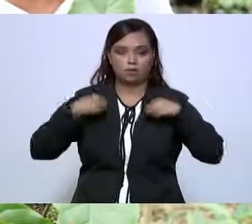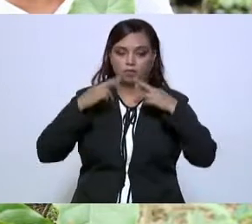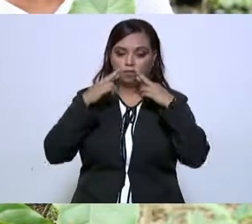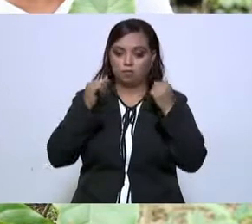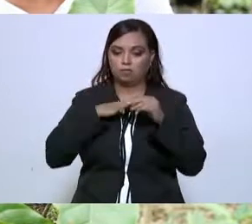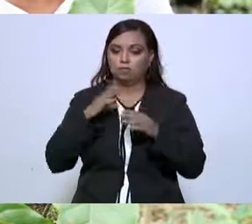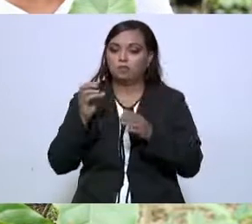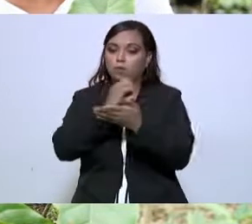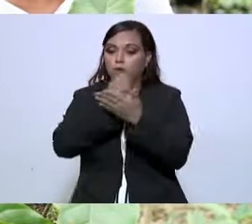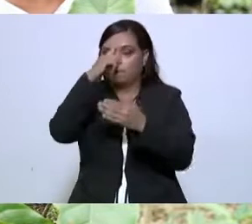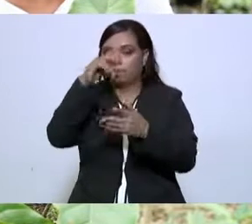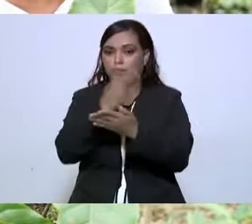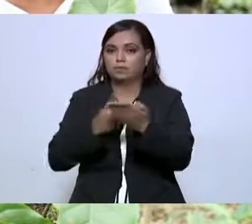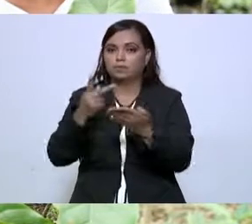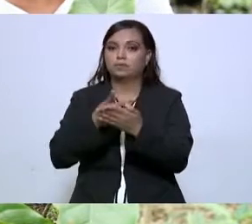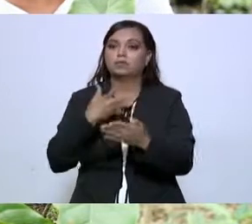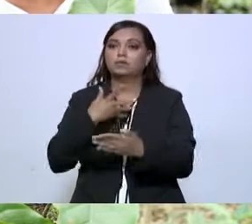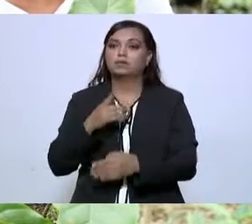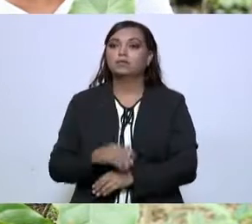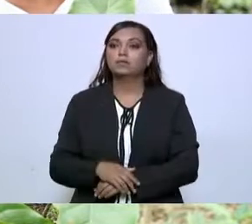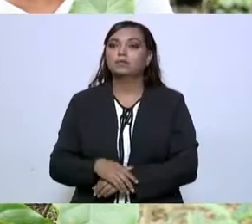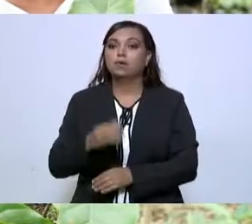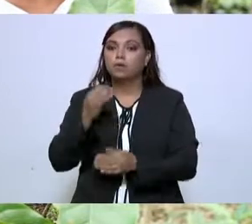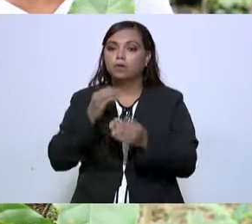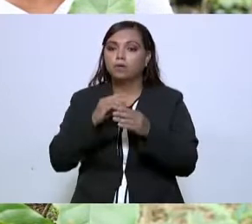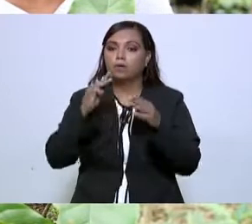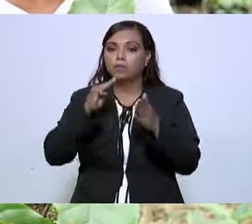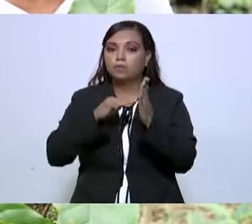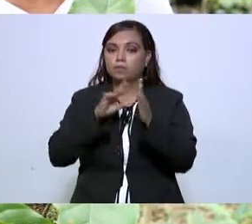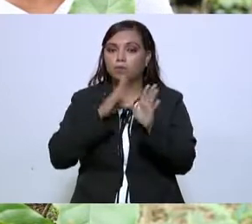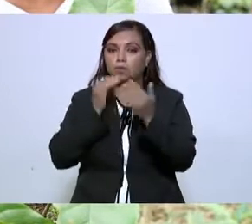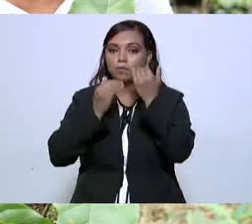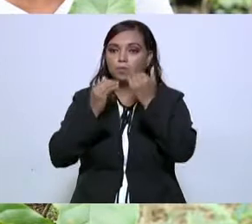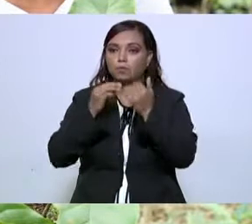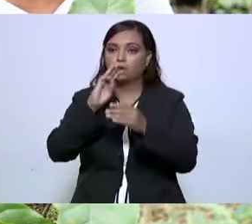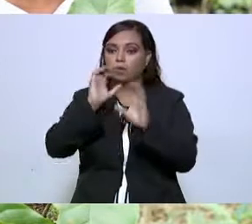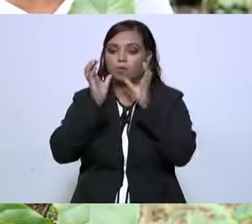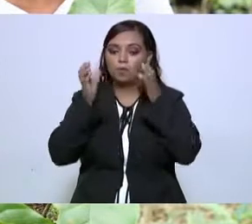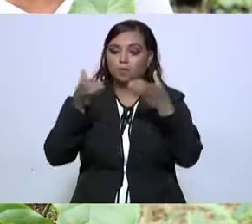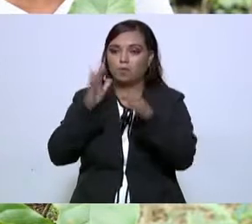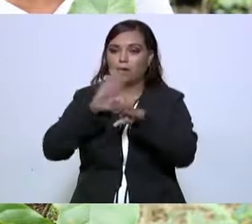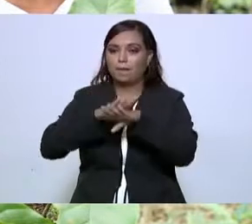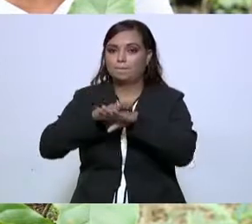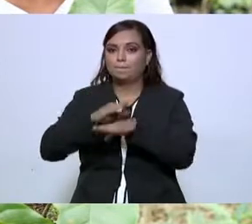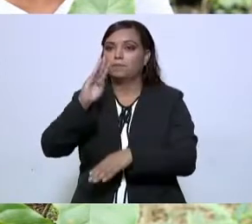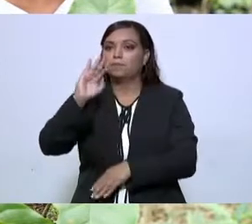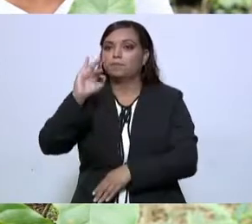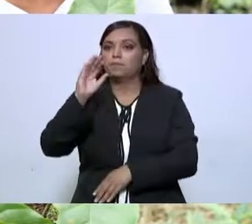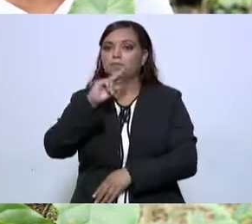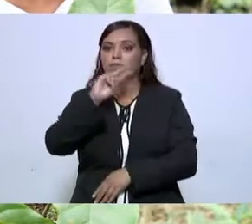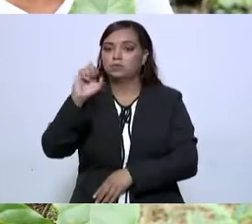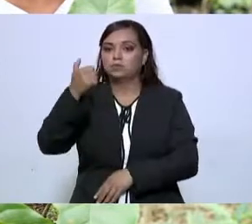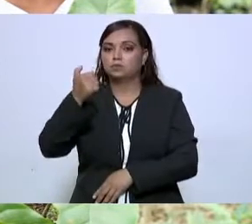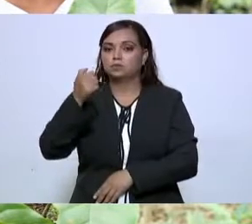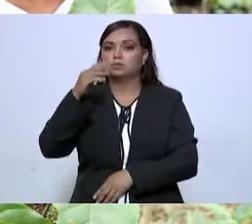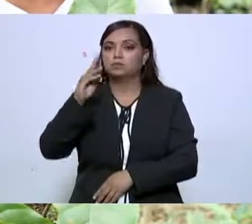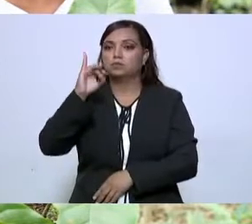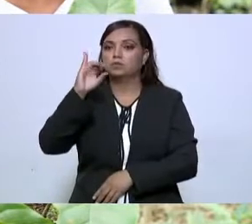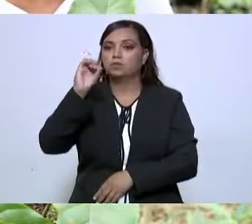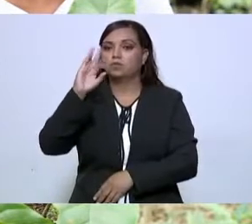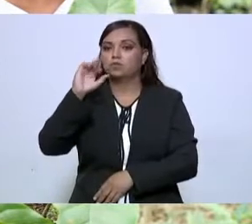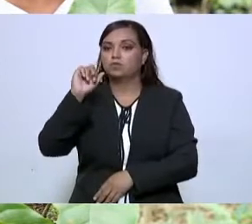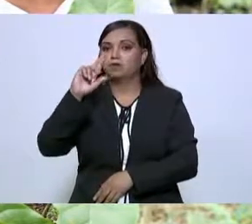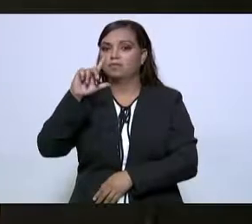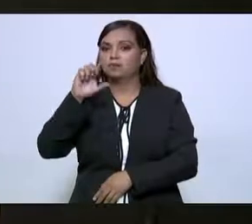tenemos 206 viveros comunitarios y 206 biofábricas, donde se